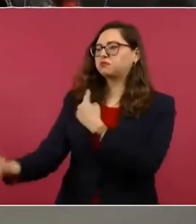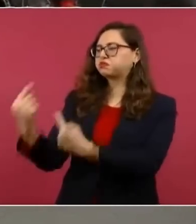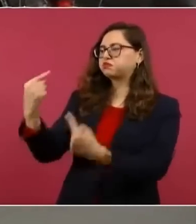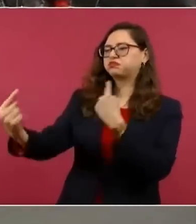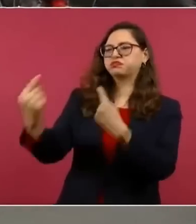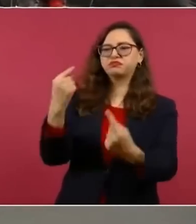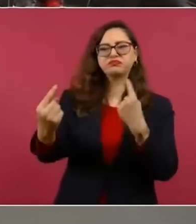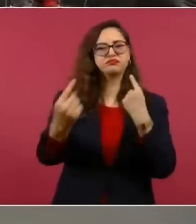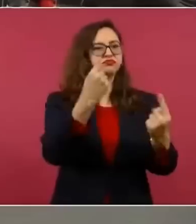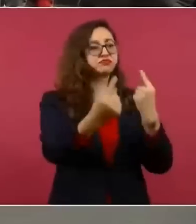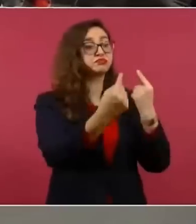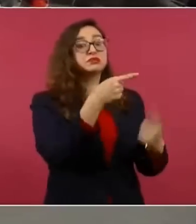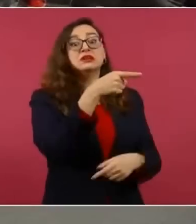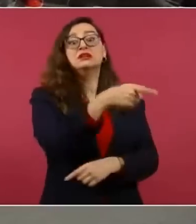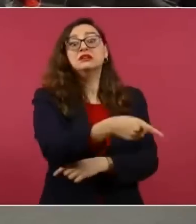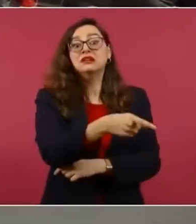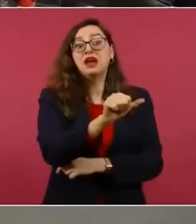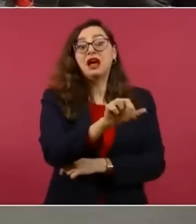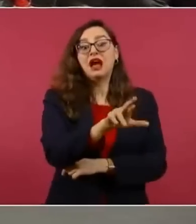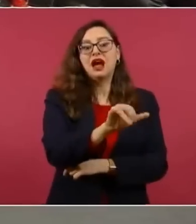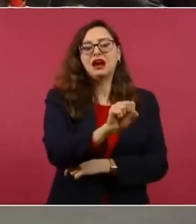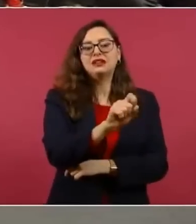Carmen Aristegui,